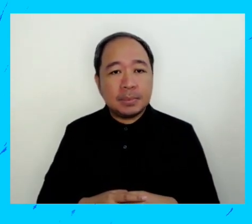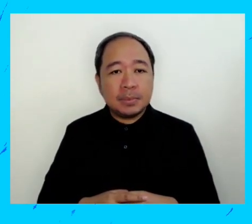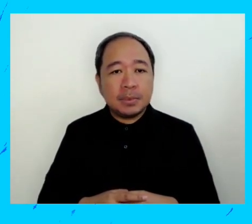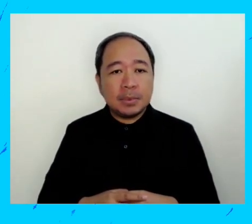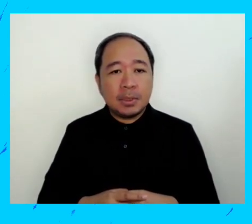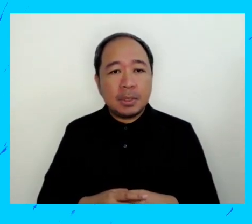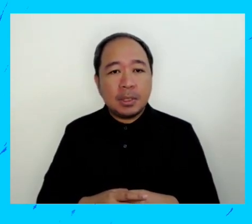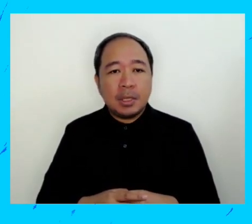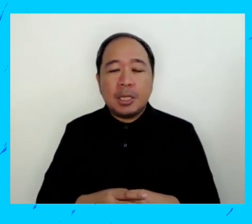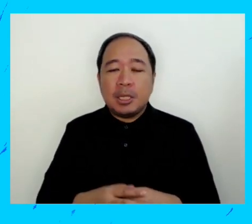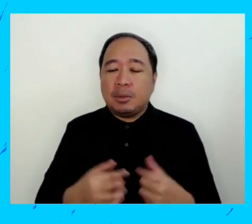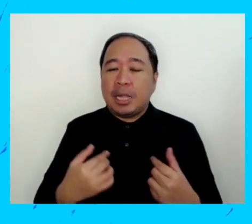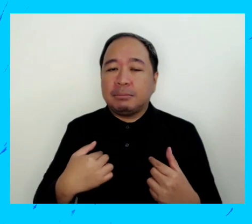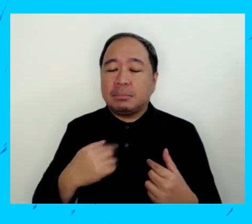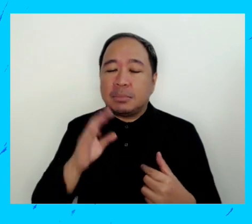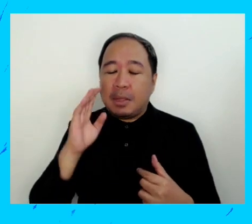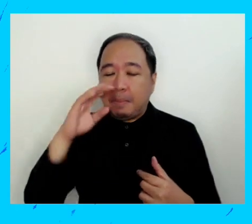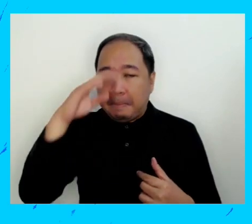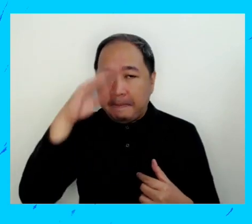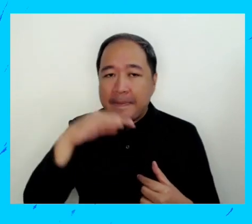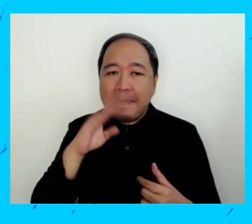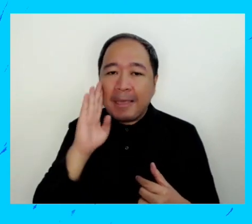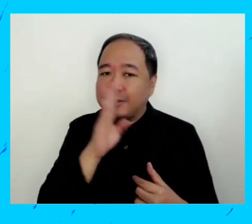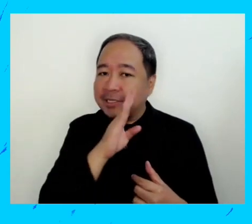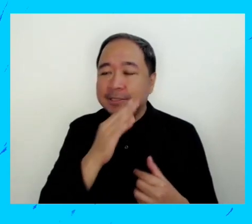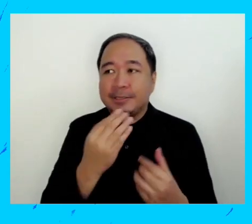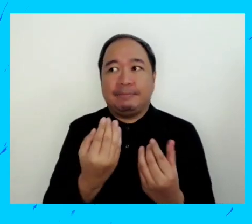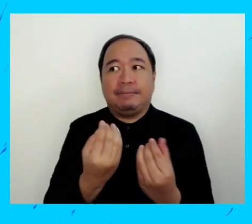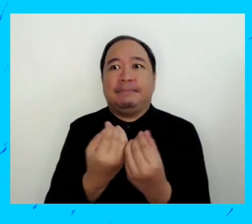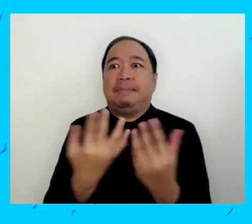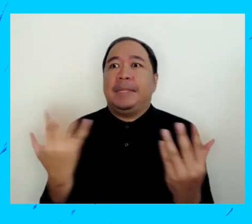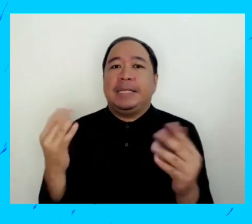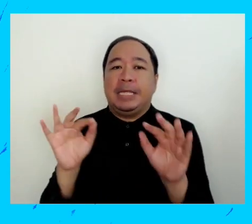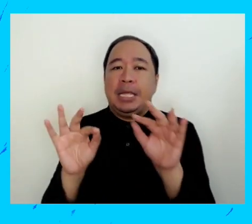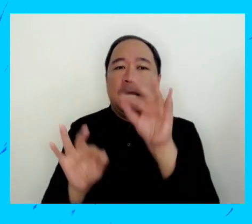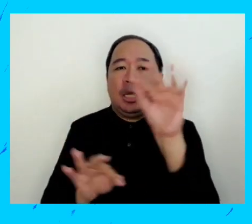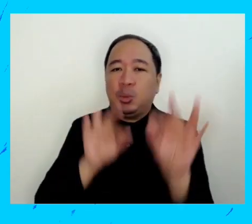Bueno, los padres tienen mucha experiencia en